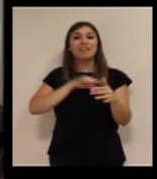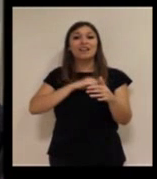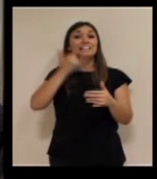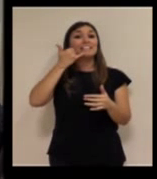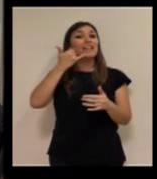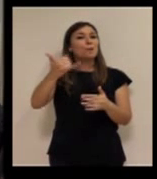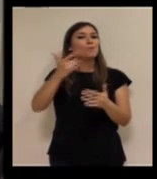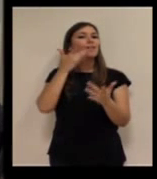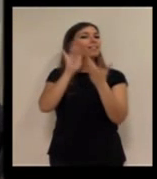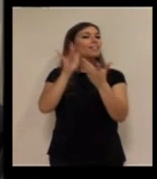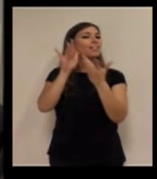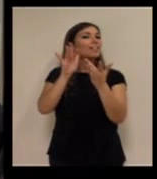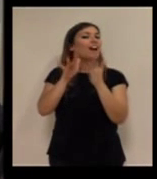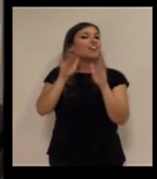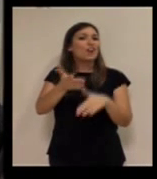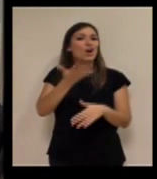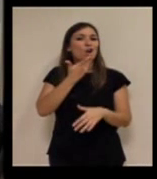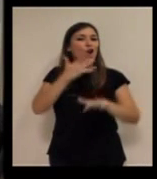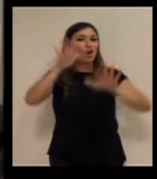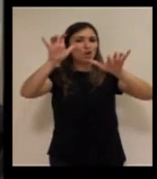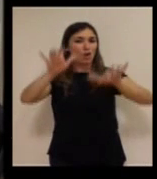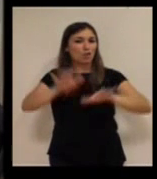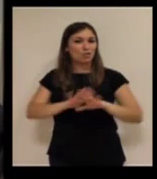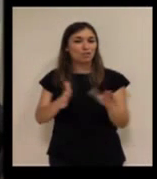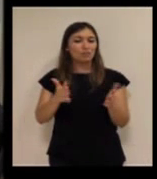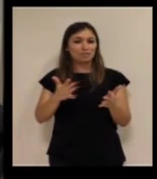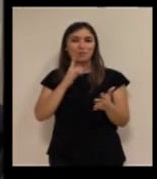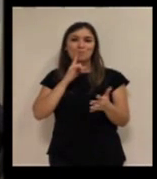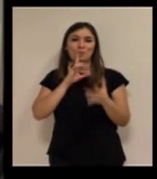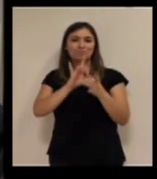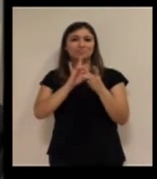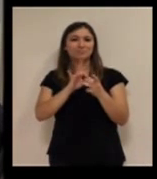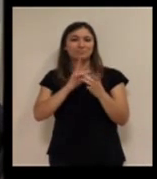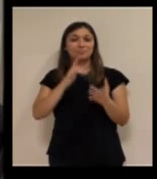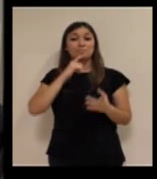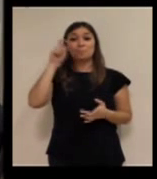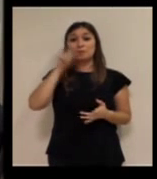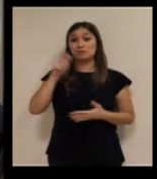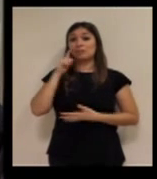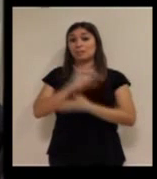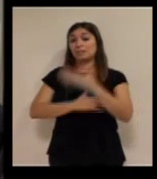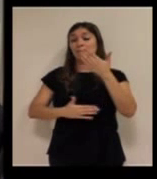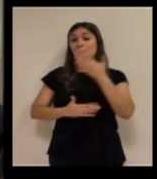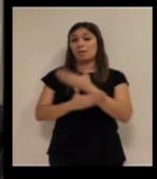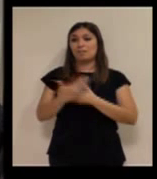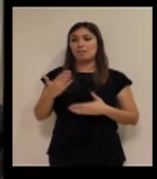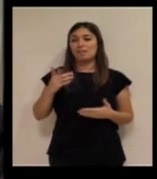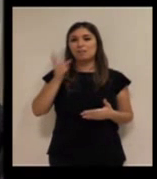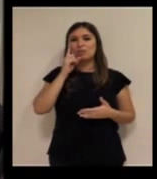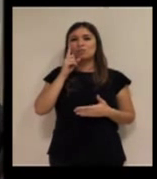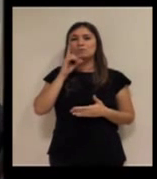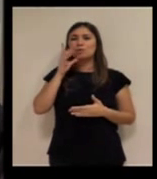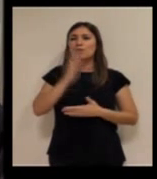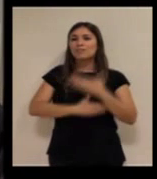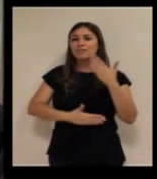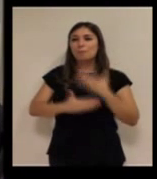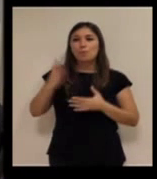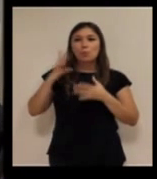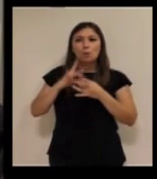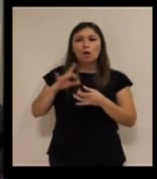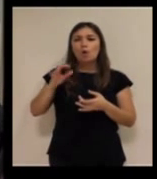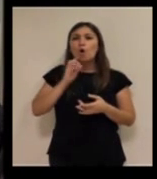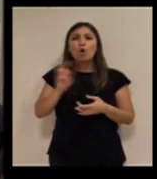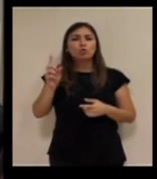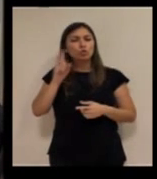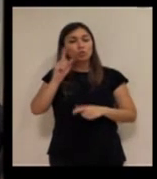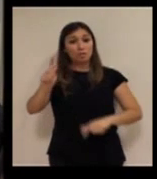conoces a la persona que está al otro lado del teléfono y bueno pues en ocasiones pues hay cierta cierta conexión y con las personas con discapacidad no sé si por la